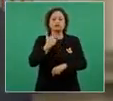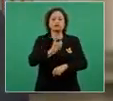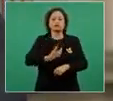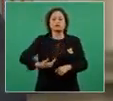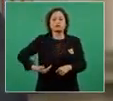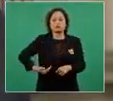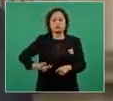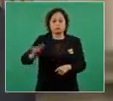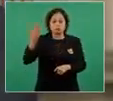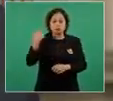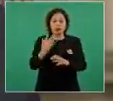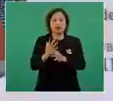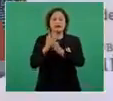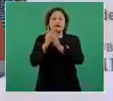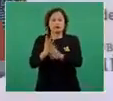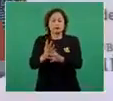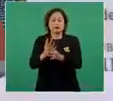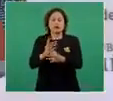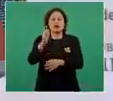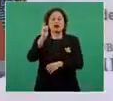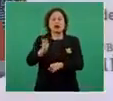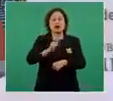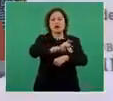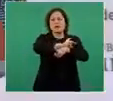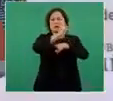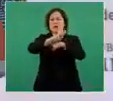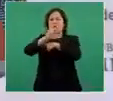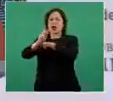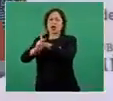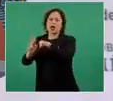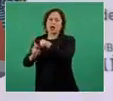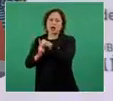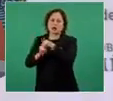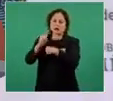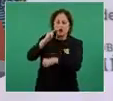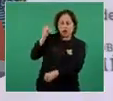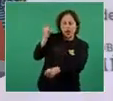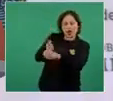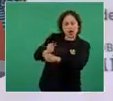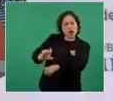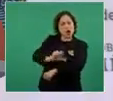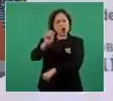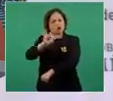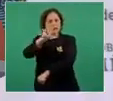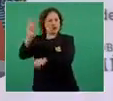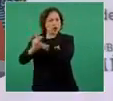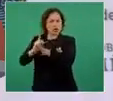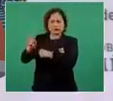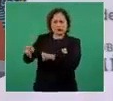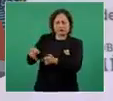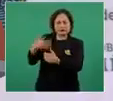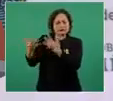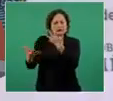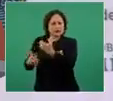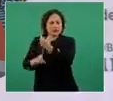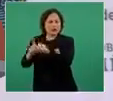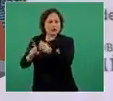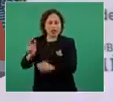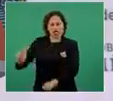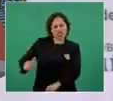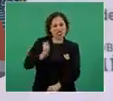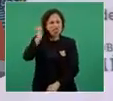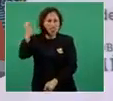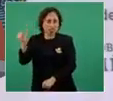del infortunio de otros pueblos. Dicho